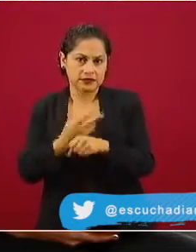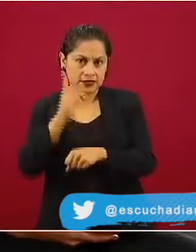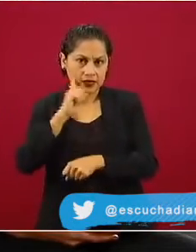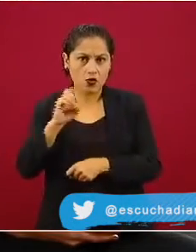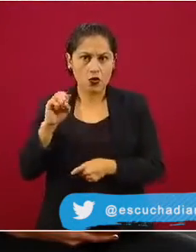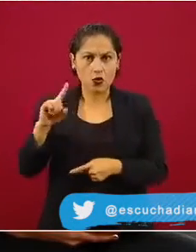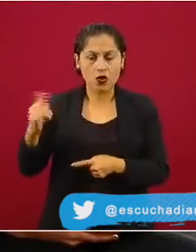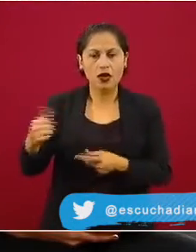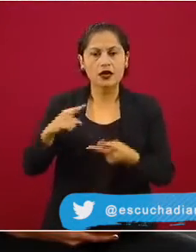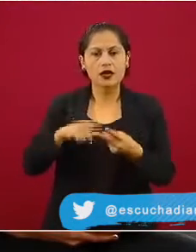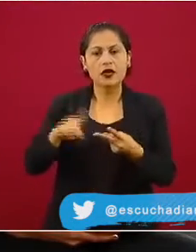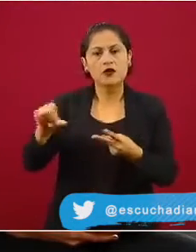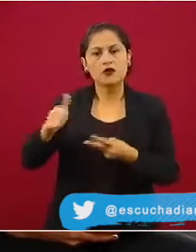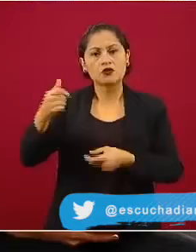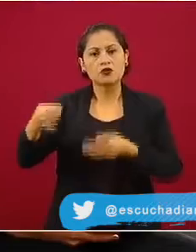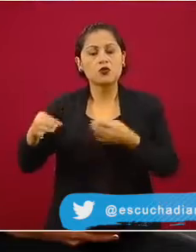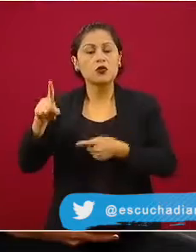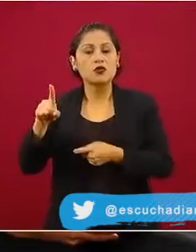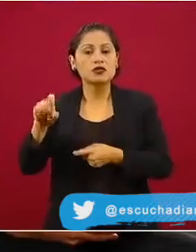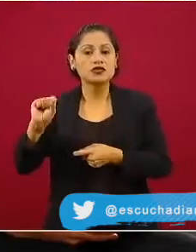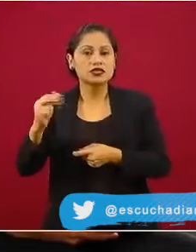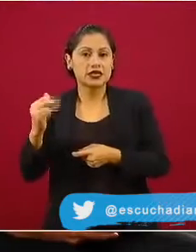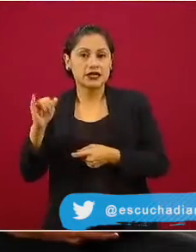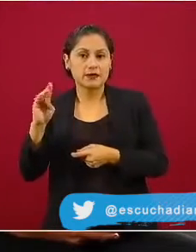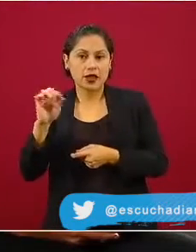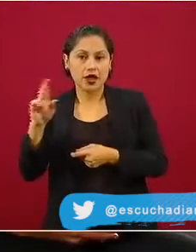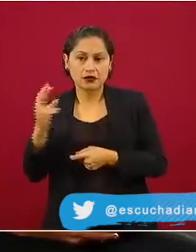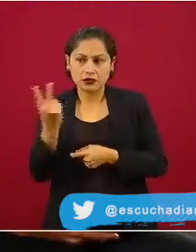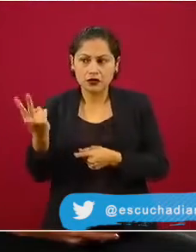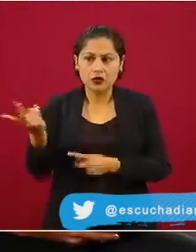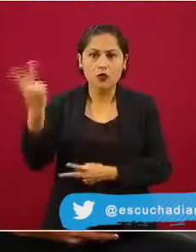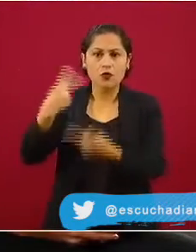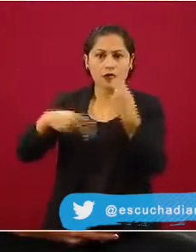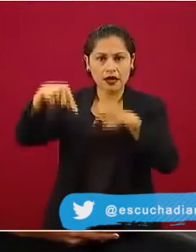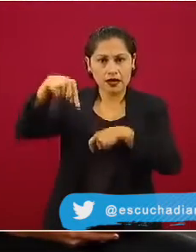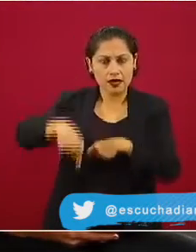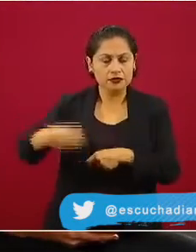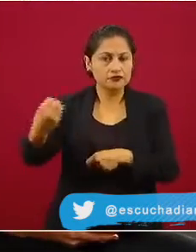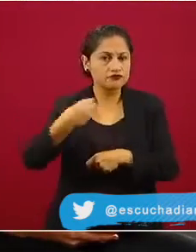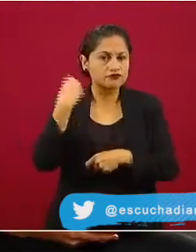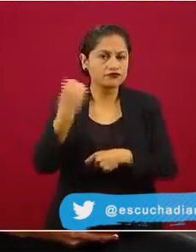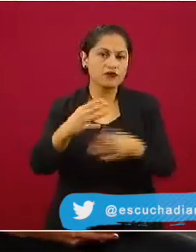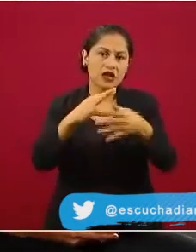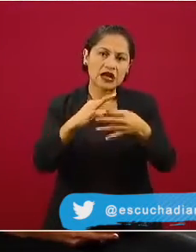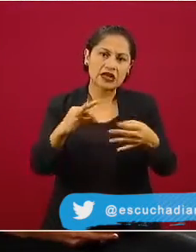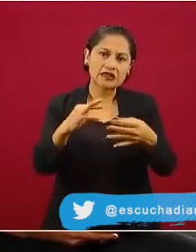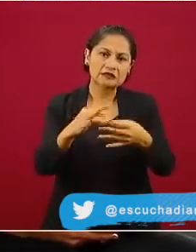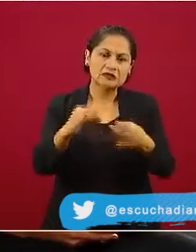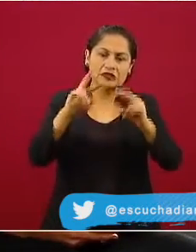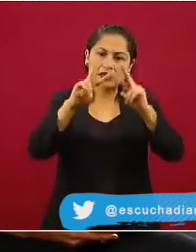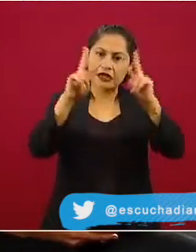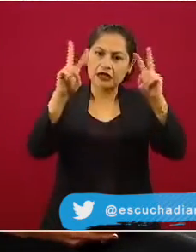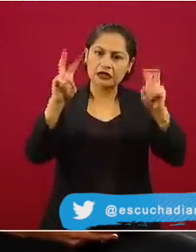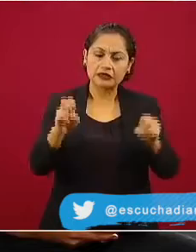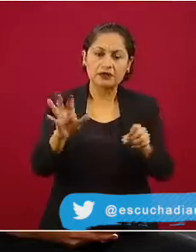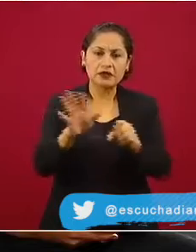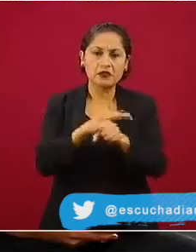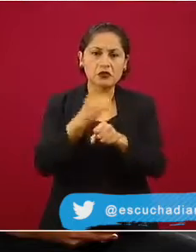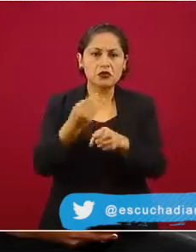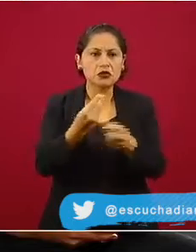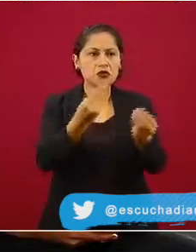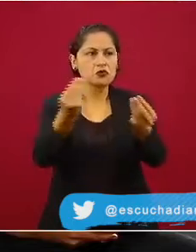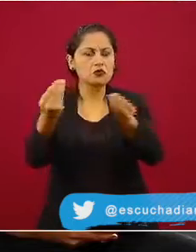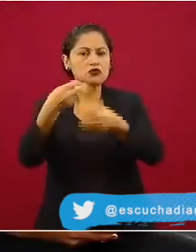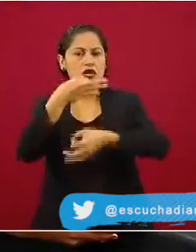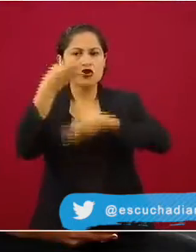Scherer Ibarra, para que nos aclare dudas sobre este tema y dejar de estar leyendo fake news en muchos